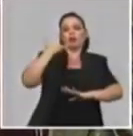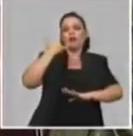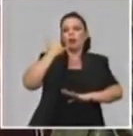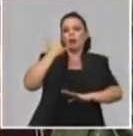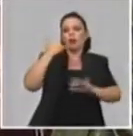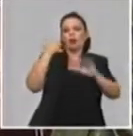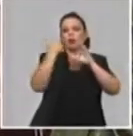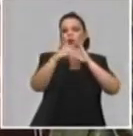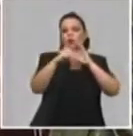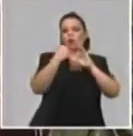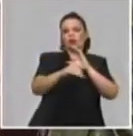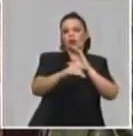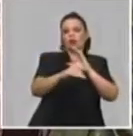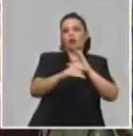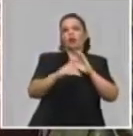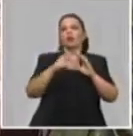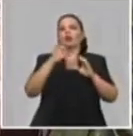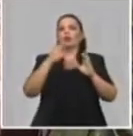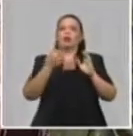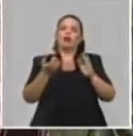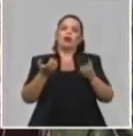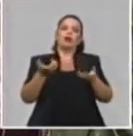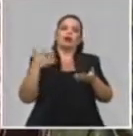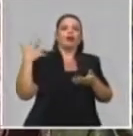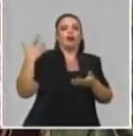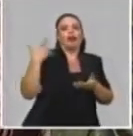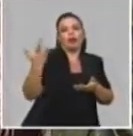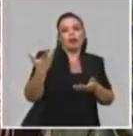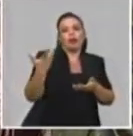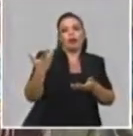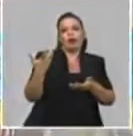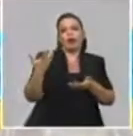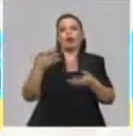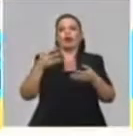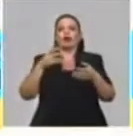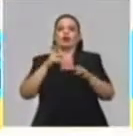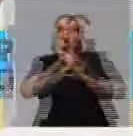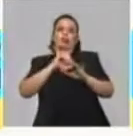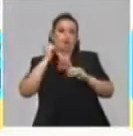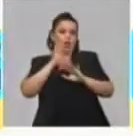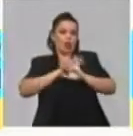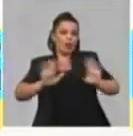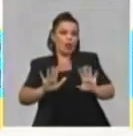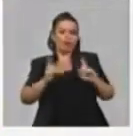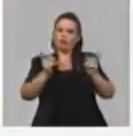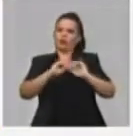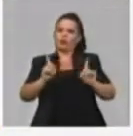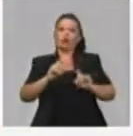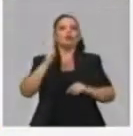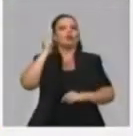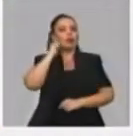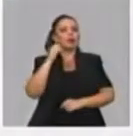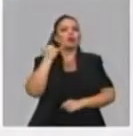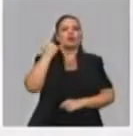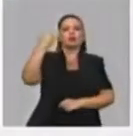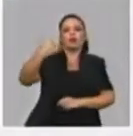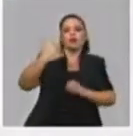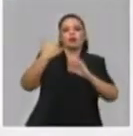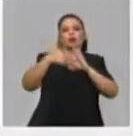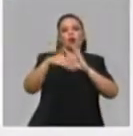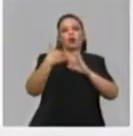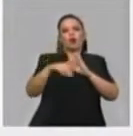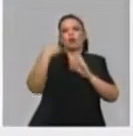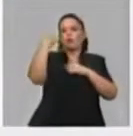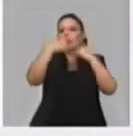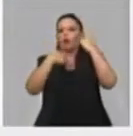desde la página para mostrar quejas e inquietudes, sino también para solicitar información de cómo acceder, porque cada día